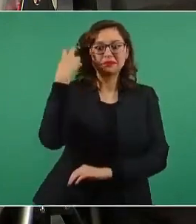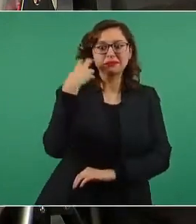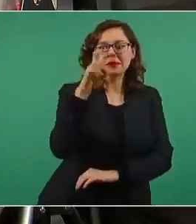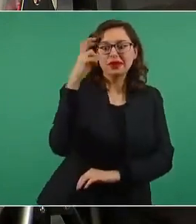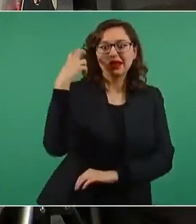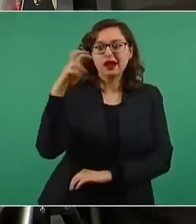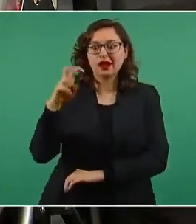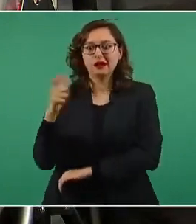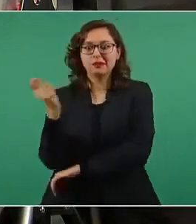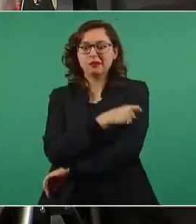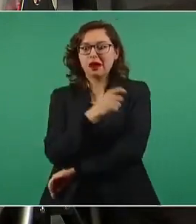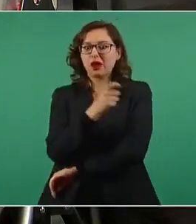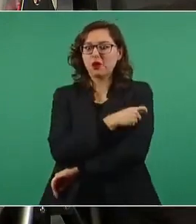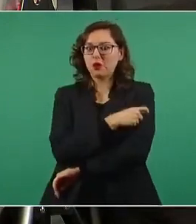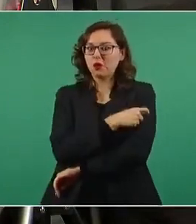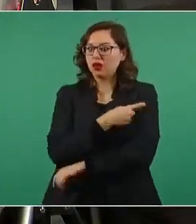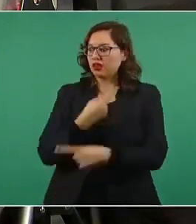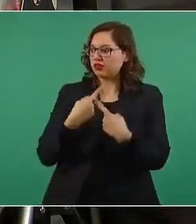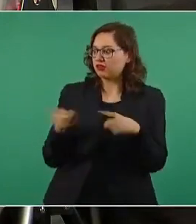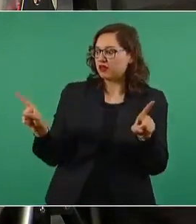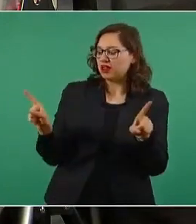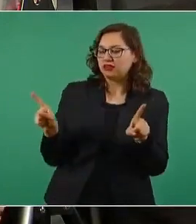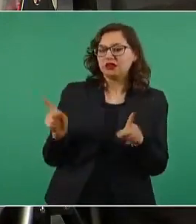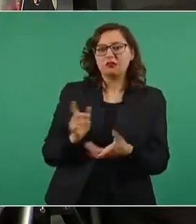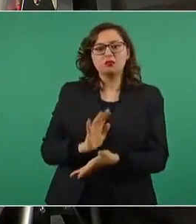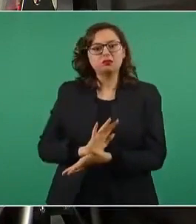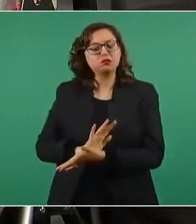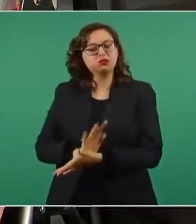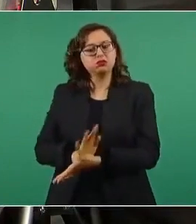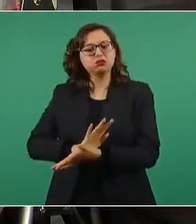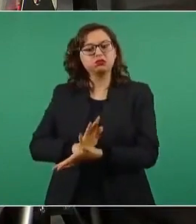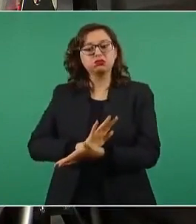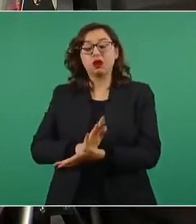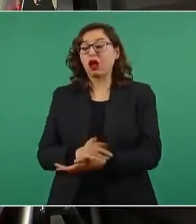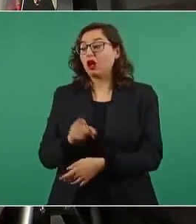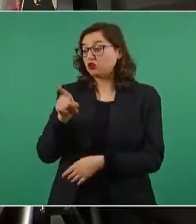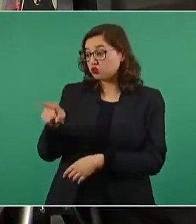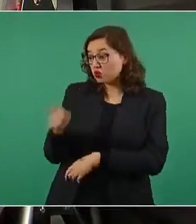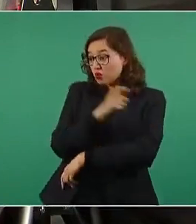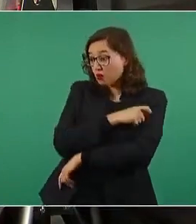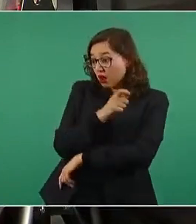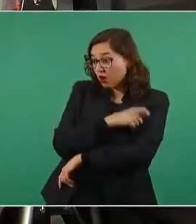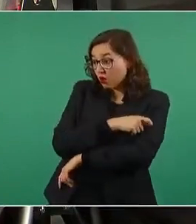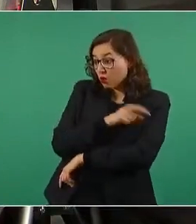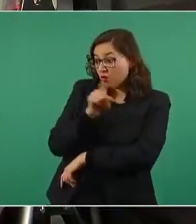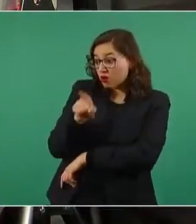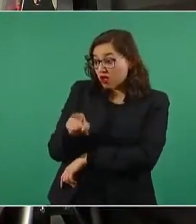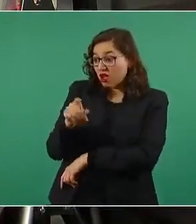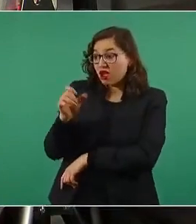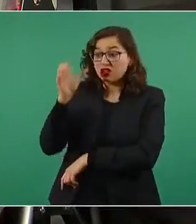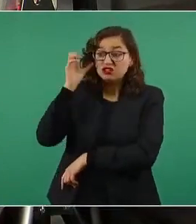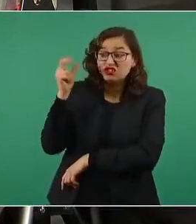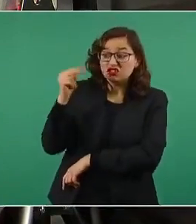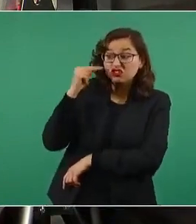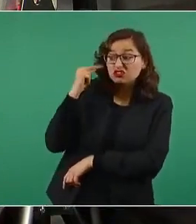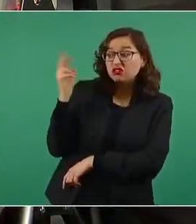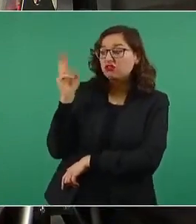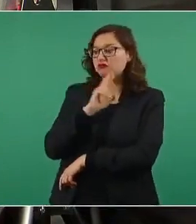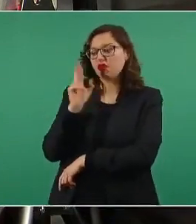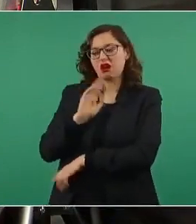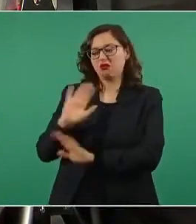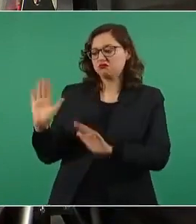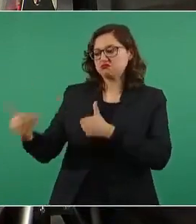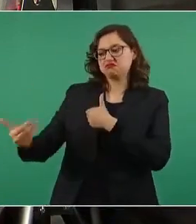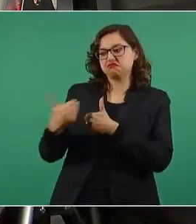discriminación, porque no tengas una vacuna A, B o C, ya no vas a ser bienvenido en cierto lugar. Y esto